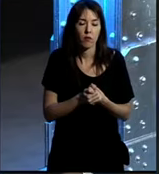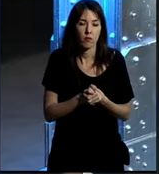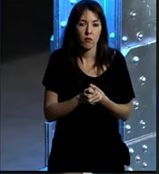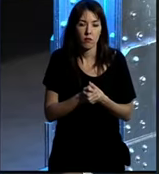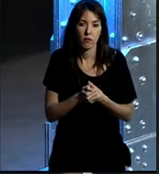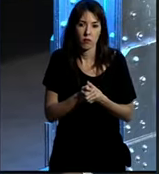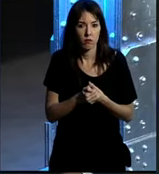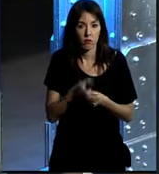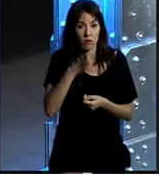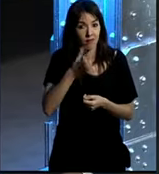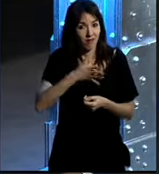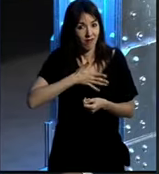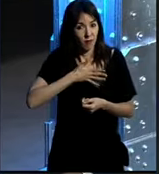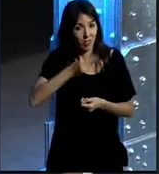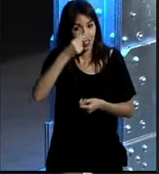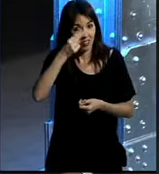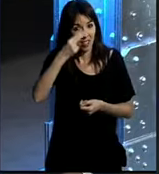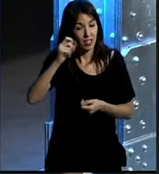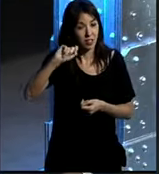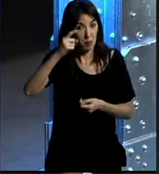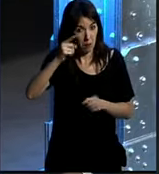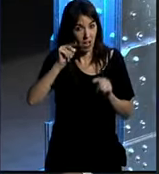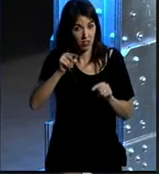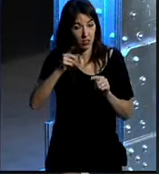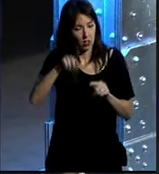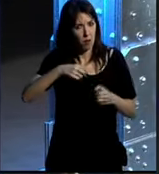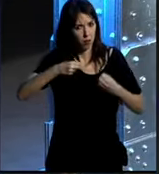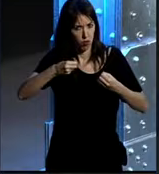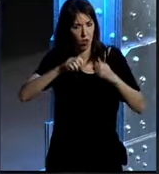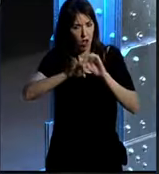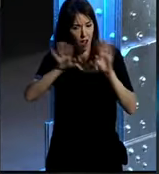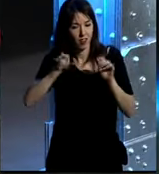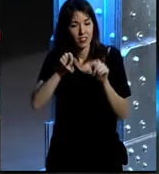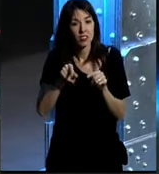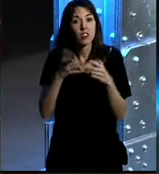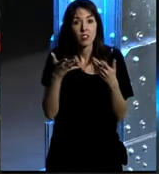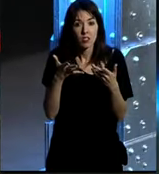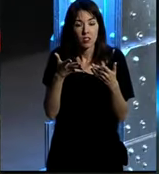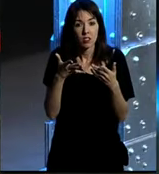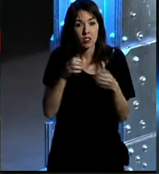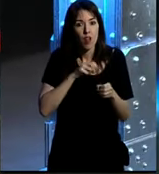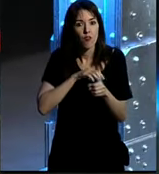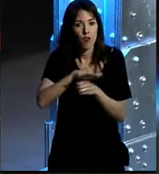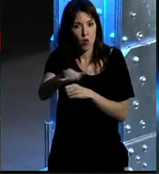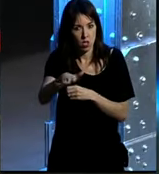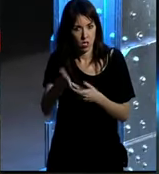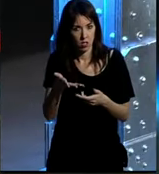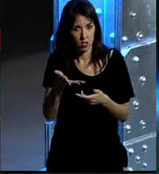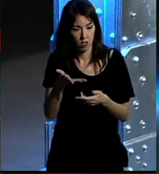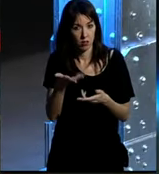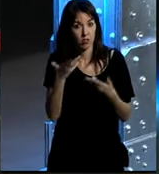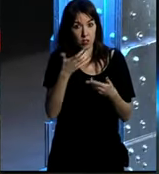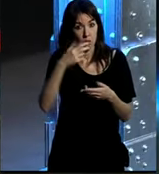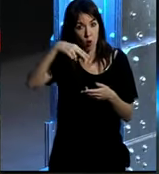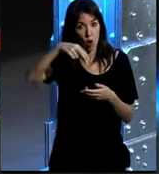porque para mí lo que tiene interés y lo que tiene fuerza evidentemente es tratar de influir si como